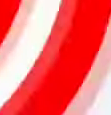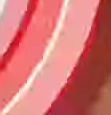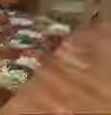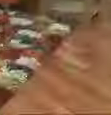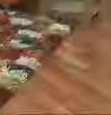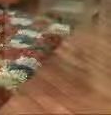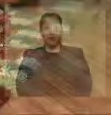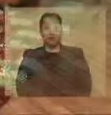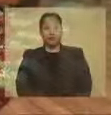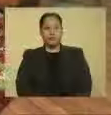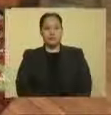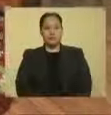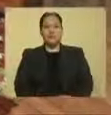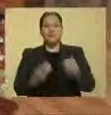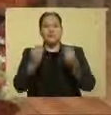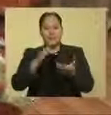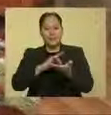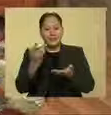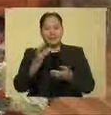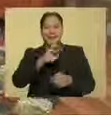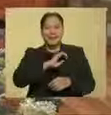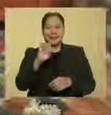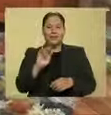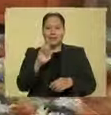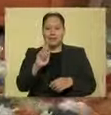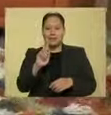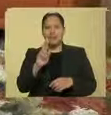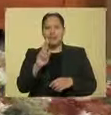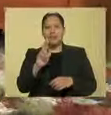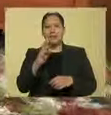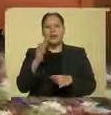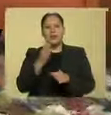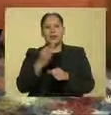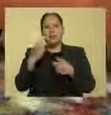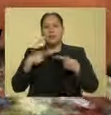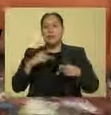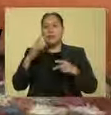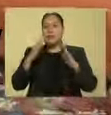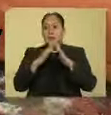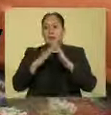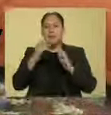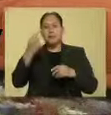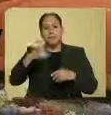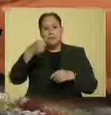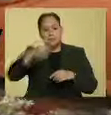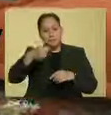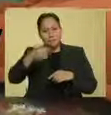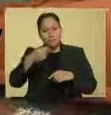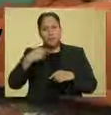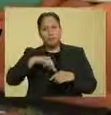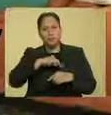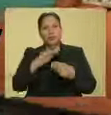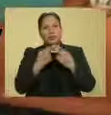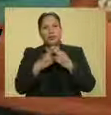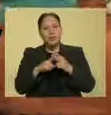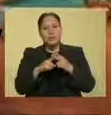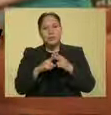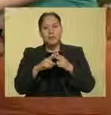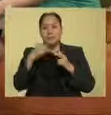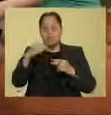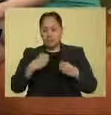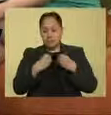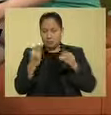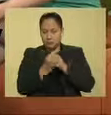Continuamos. Muchísimas gracias mi querido Juan Ramón. A la gente que está en casita les mandamos un saludo. Pues iniciamos en tu intimidad